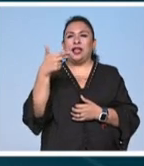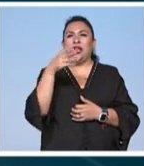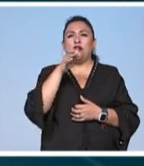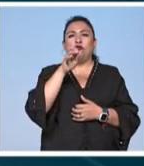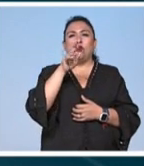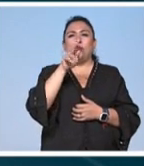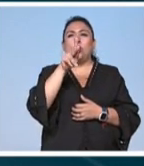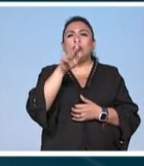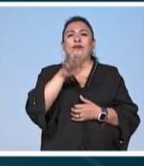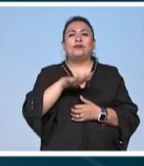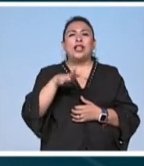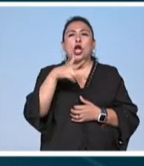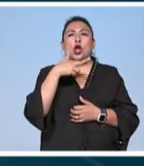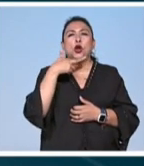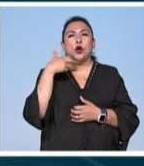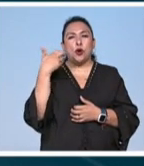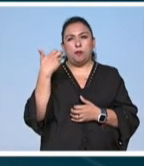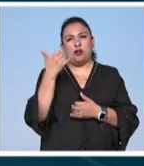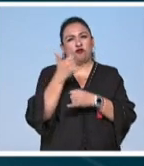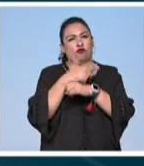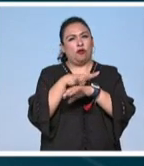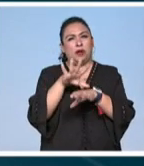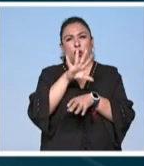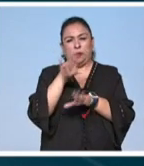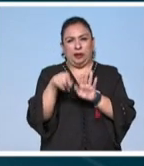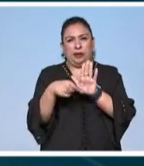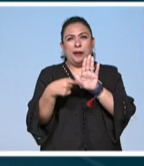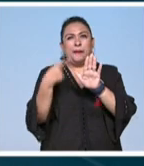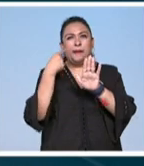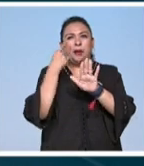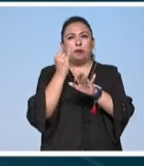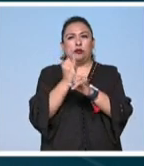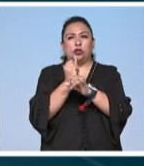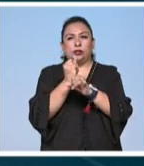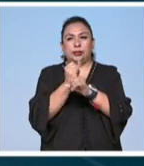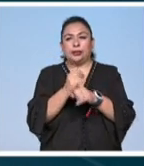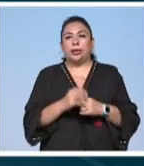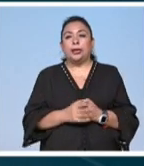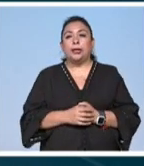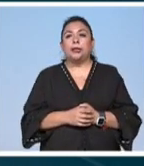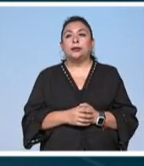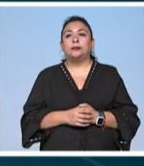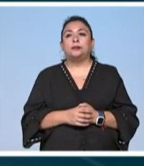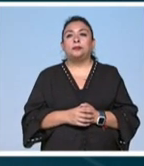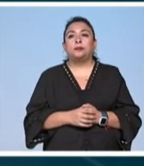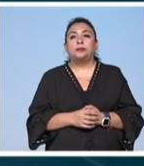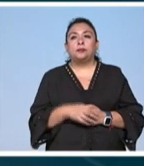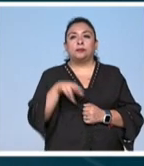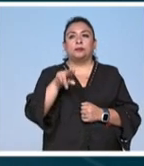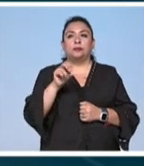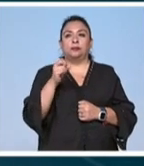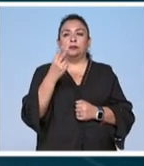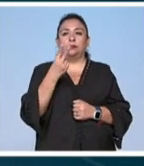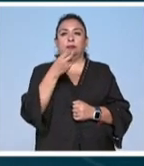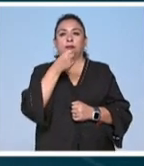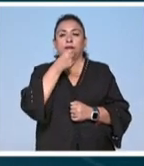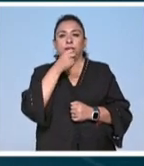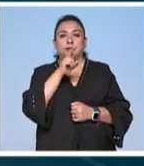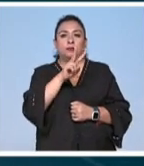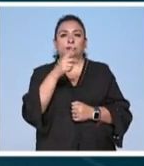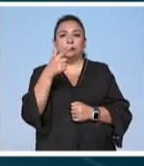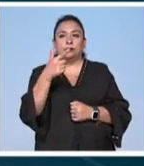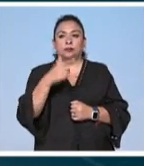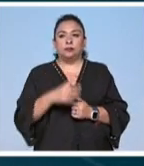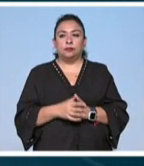colonia roma y sobre el cual toda la información está disponible en su sitio electrónico noticias 22 víctor